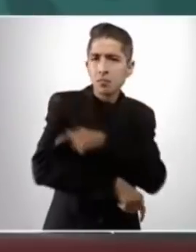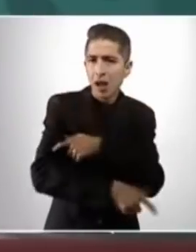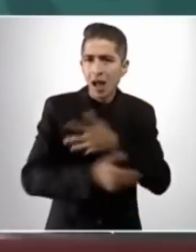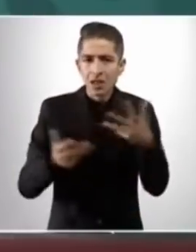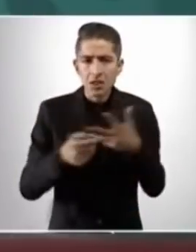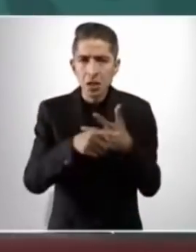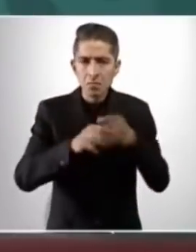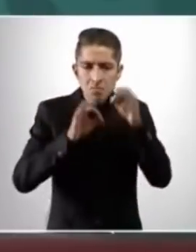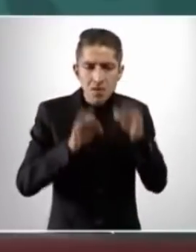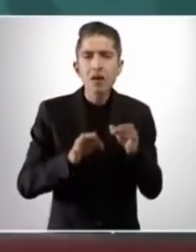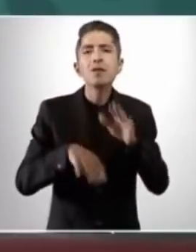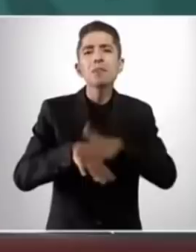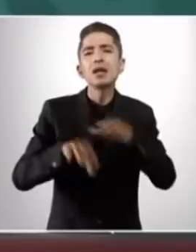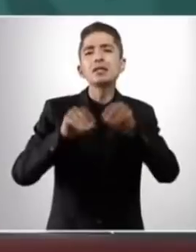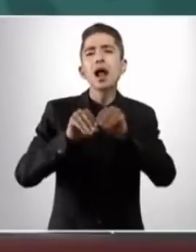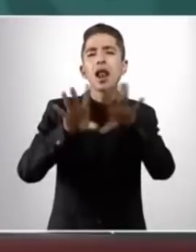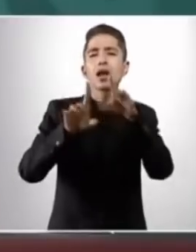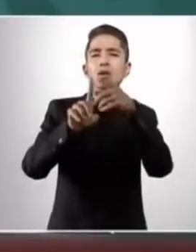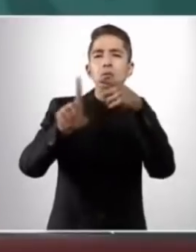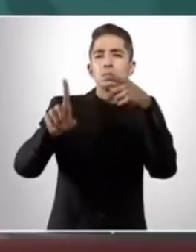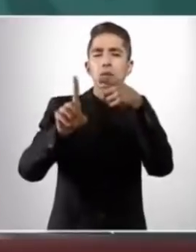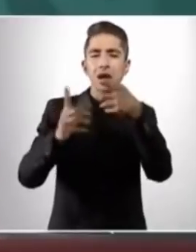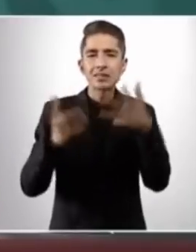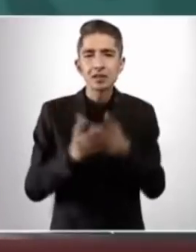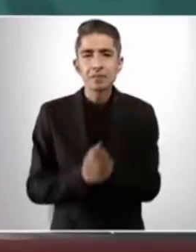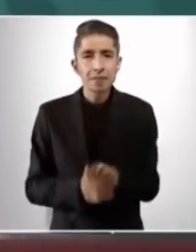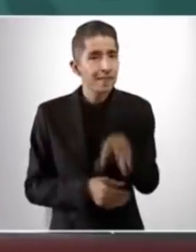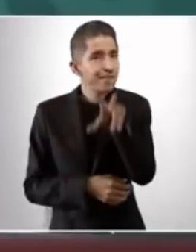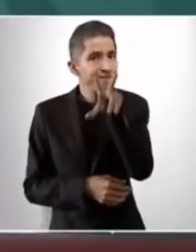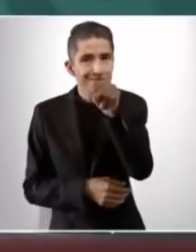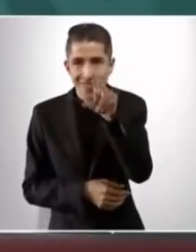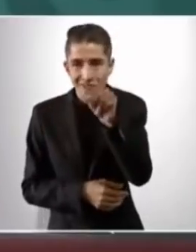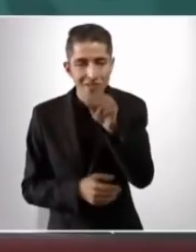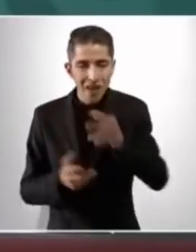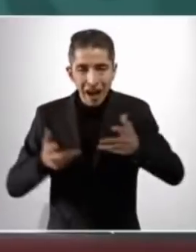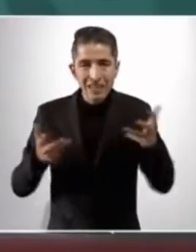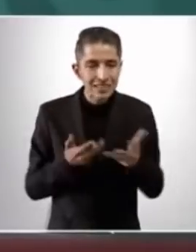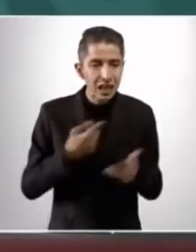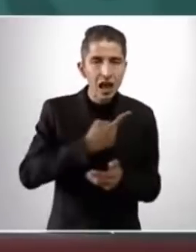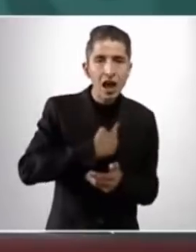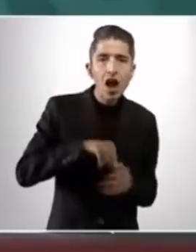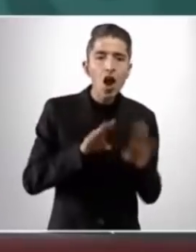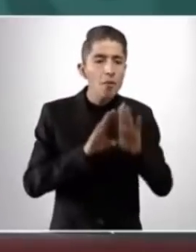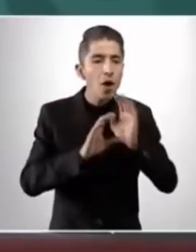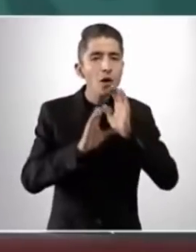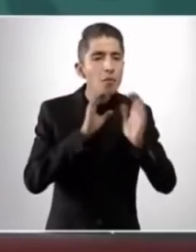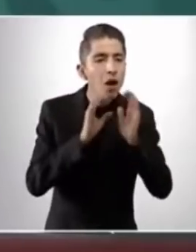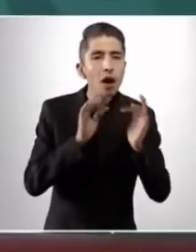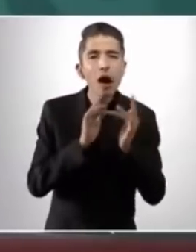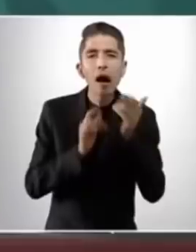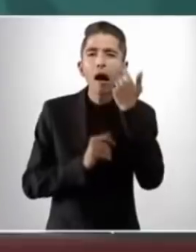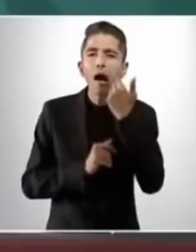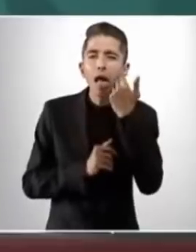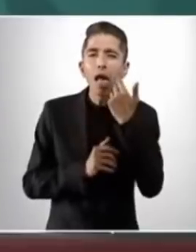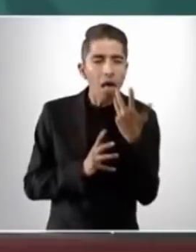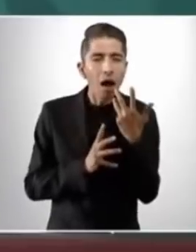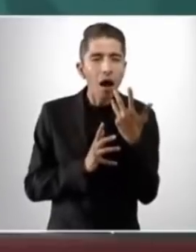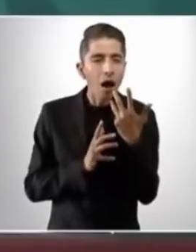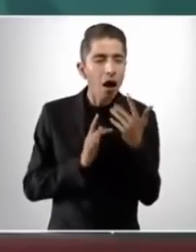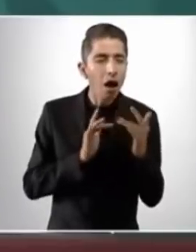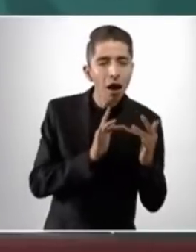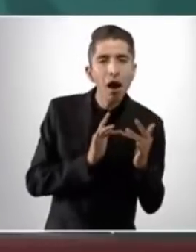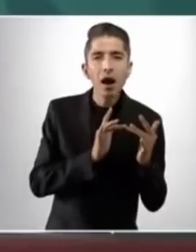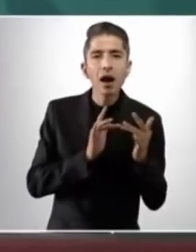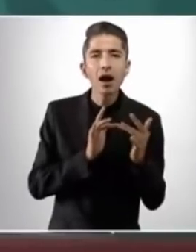Es muy claro, no se van a establecer relaciones de complicidad con